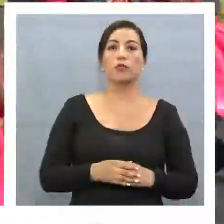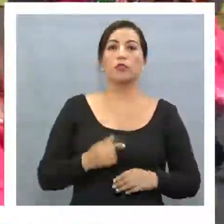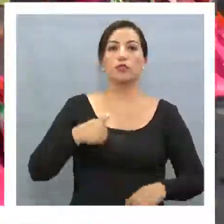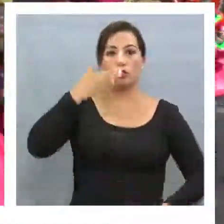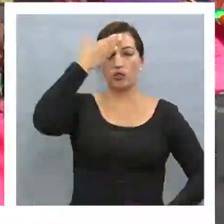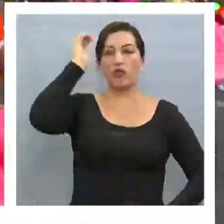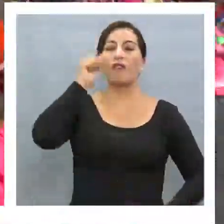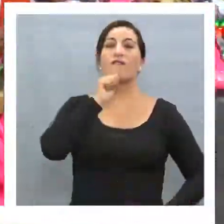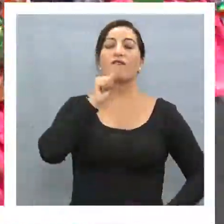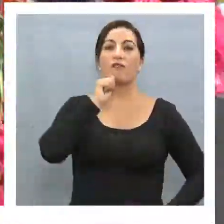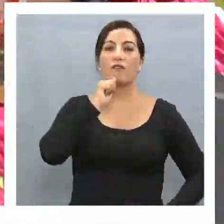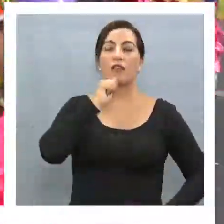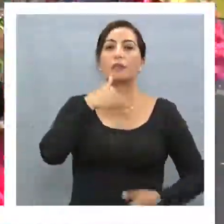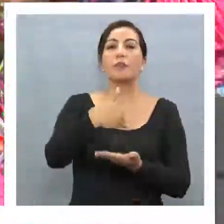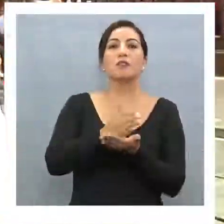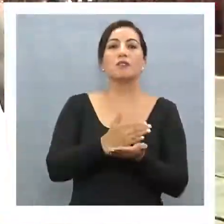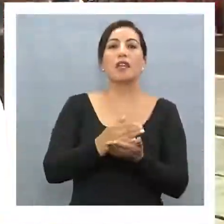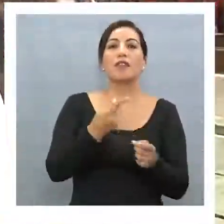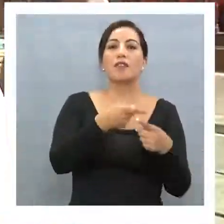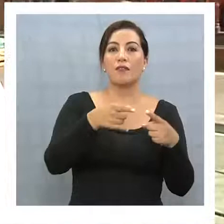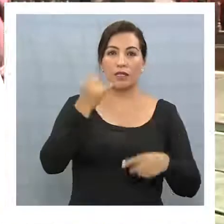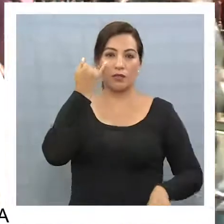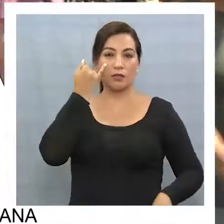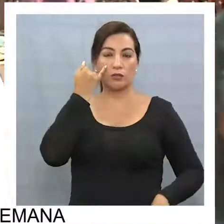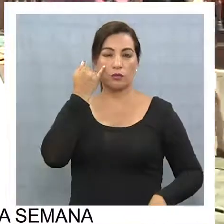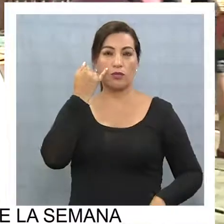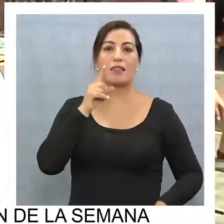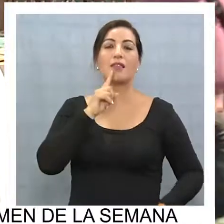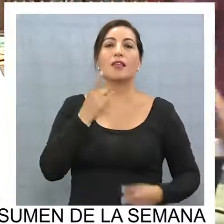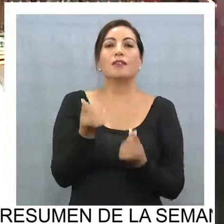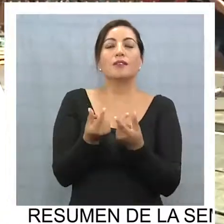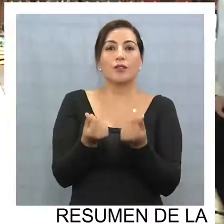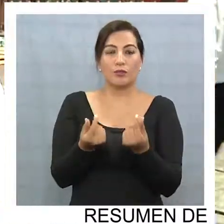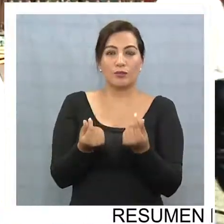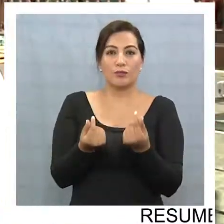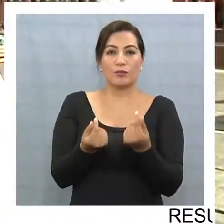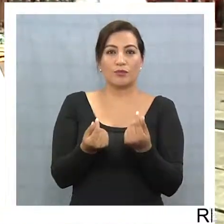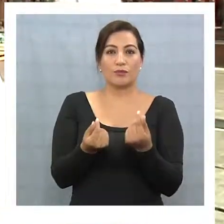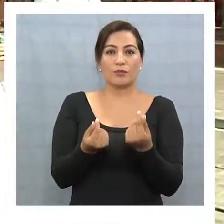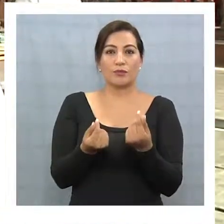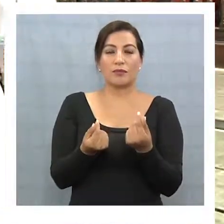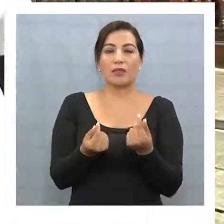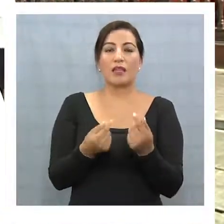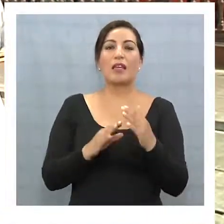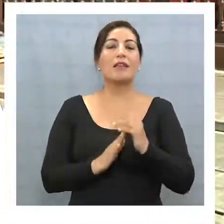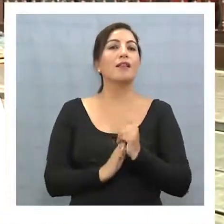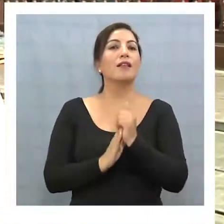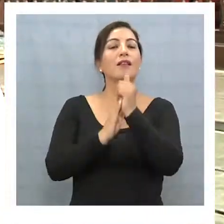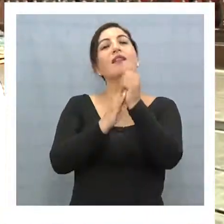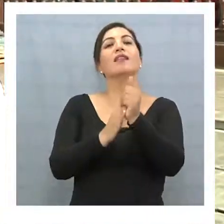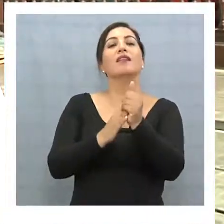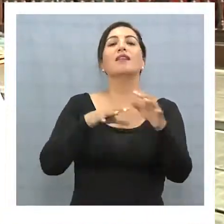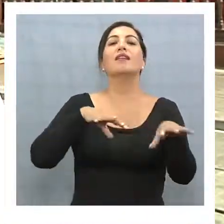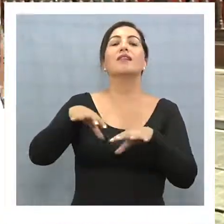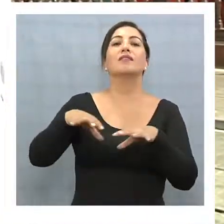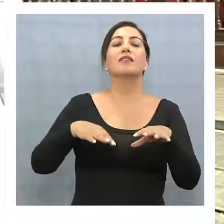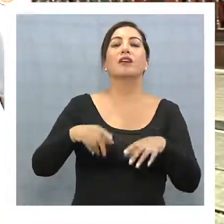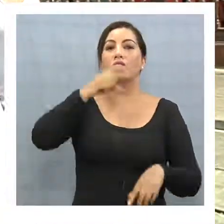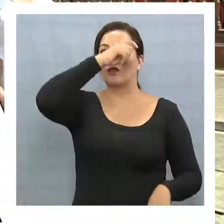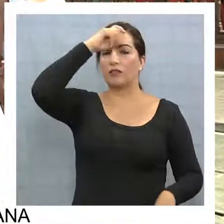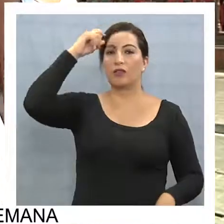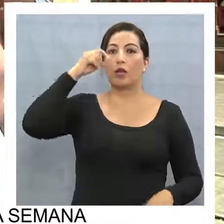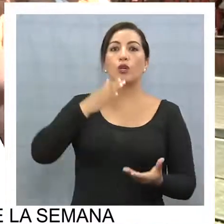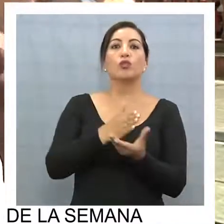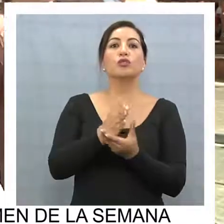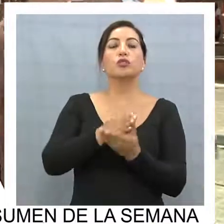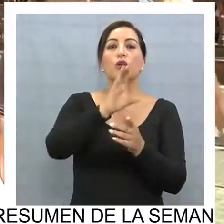falta un poquito más de organizaciones de las diferentes instituciones que tienen recursos y que lideran las actividades artísticas y culturales del verano. Por ejemplo, Consejo